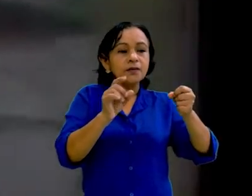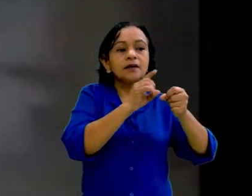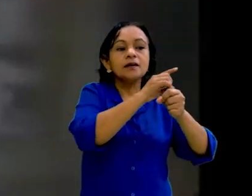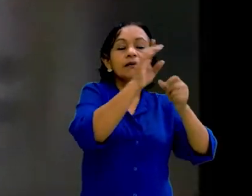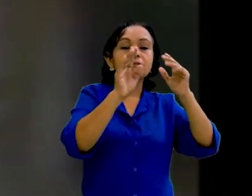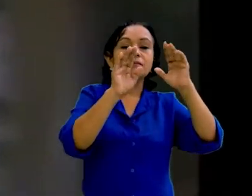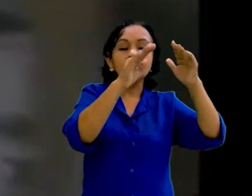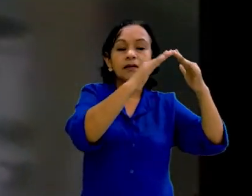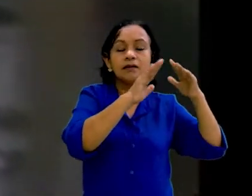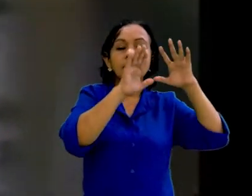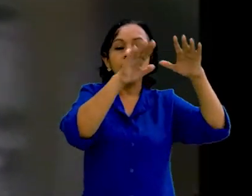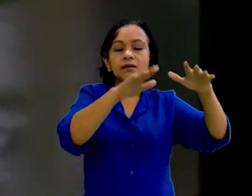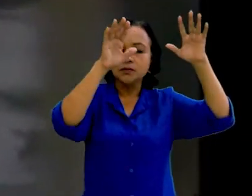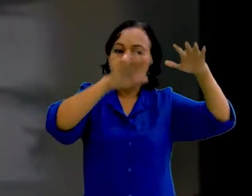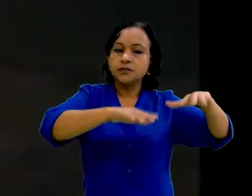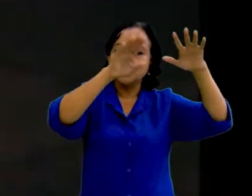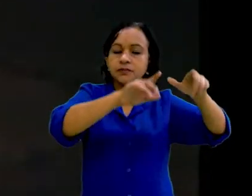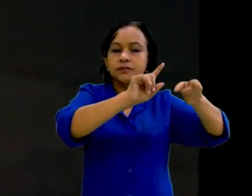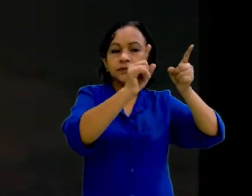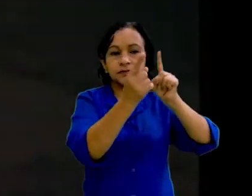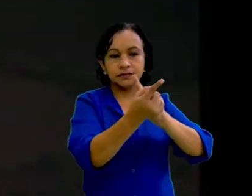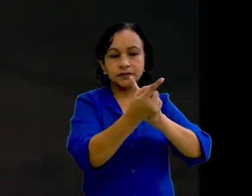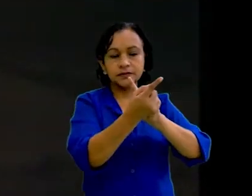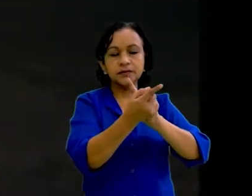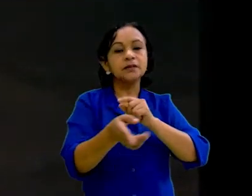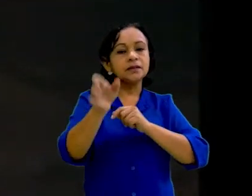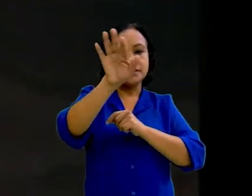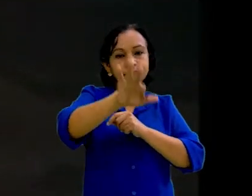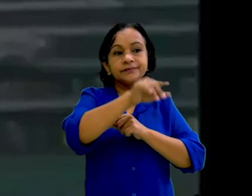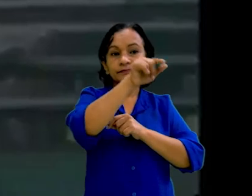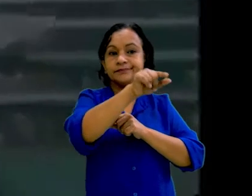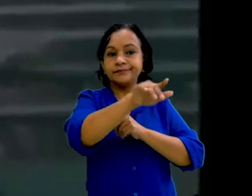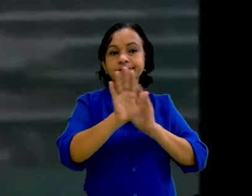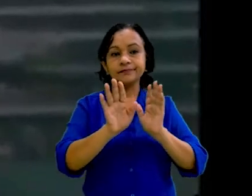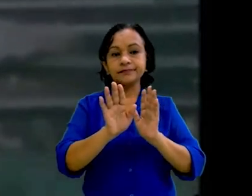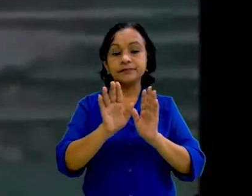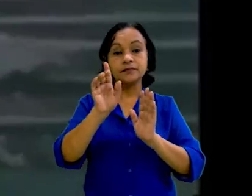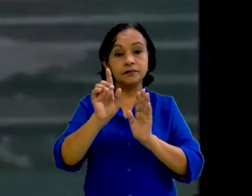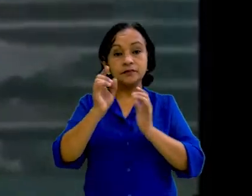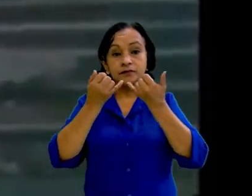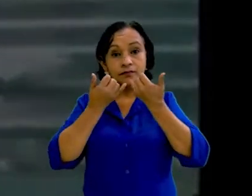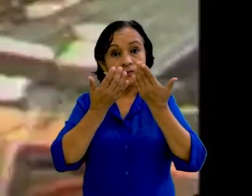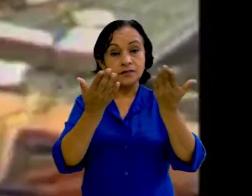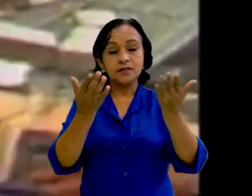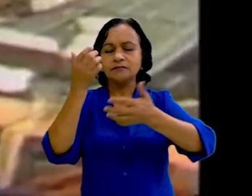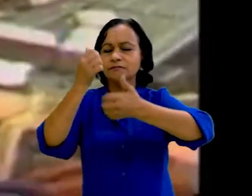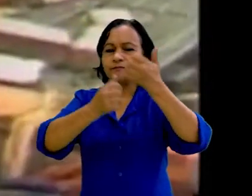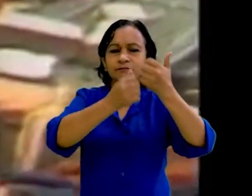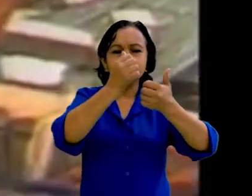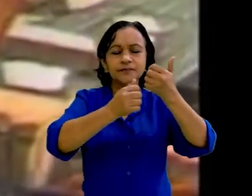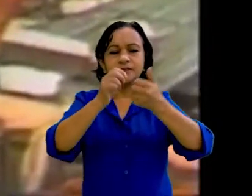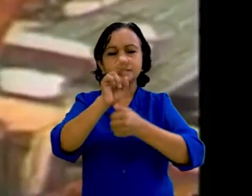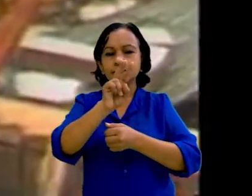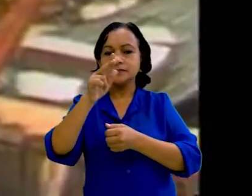dirigió hacia León para convertirse en tormenta tropical sobre el océano Pacífico. En el primer informe preliminar de los daños,